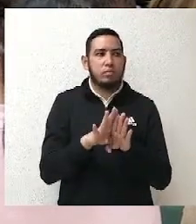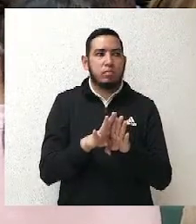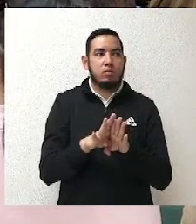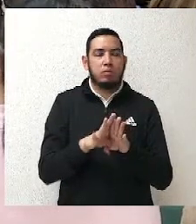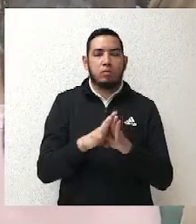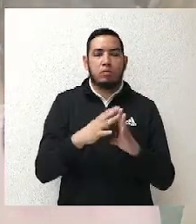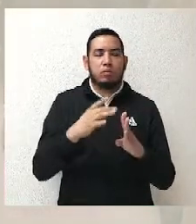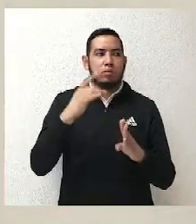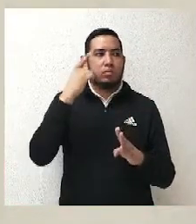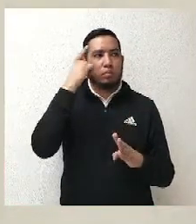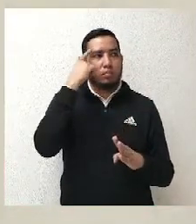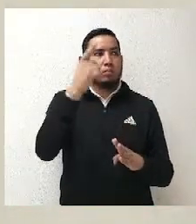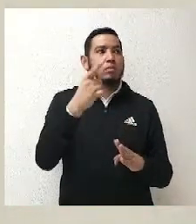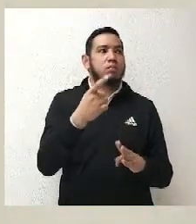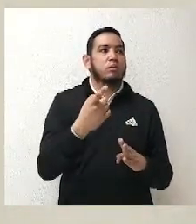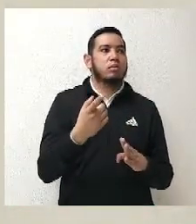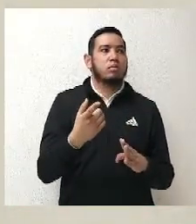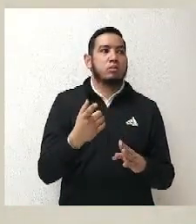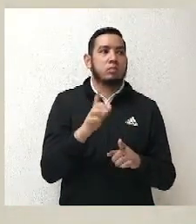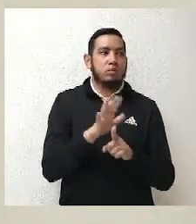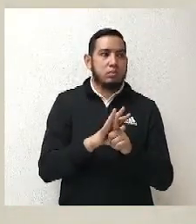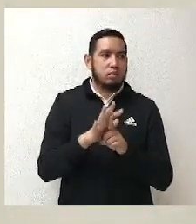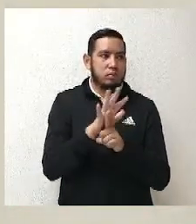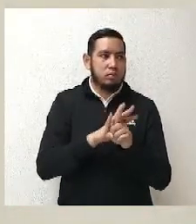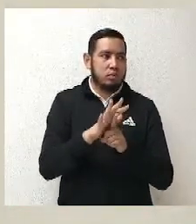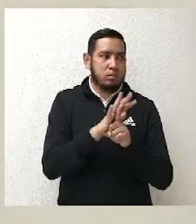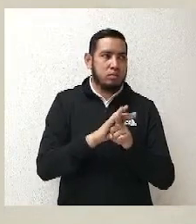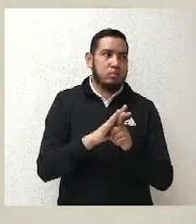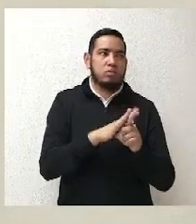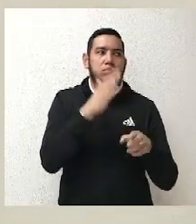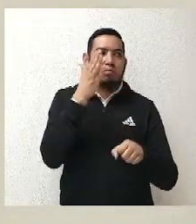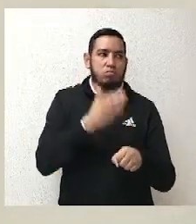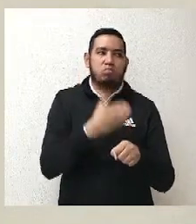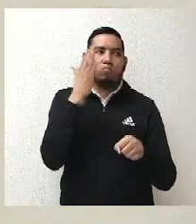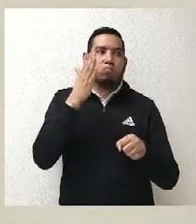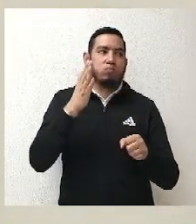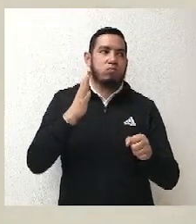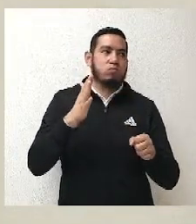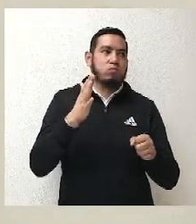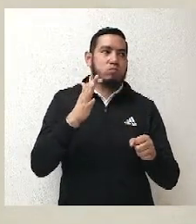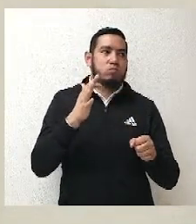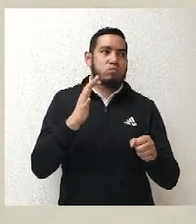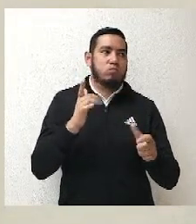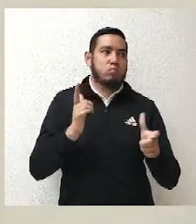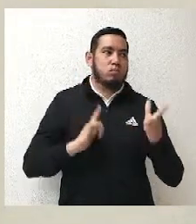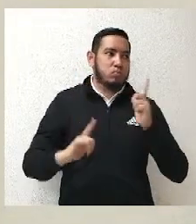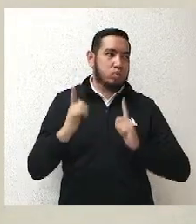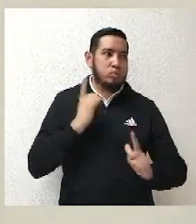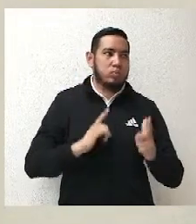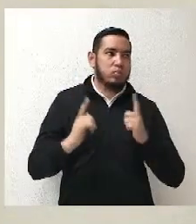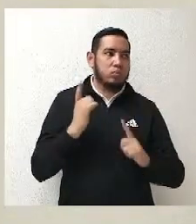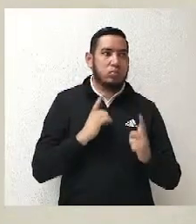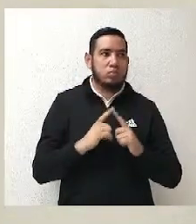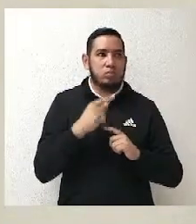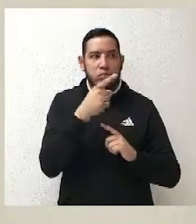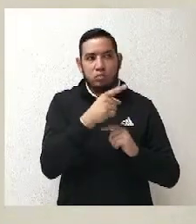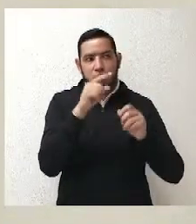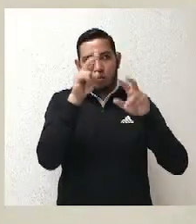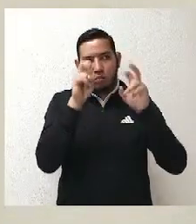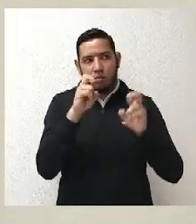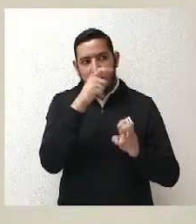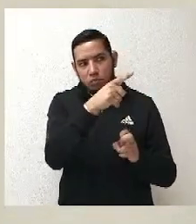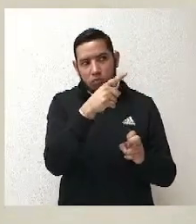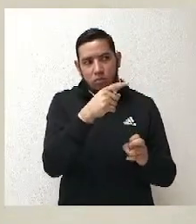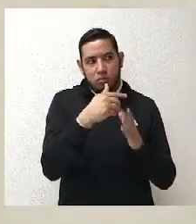sentencia local por las que señaló que no se decretaron los actos anticipados de campaña de la candidata designada. Esto es el tema que traía desde la instancia